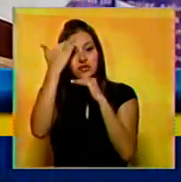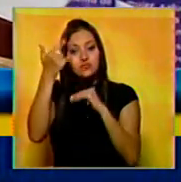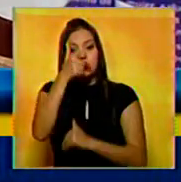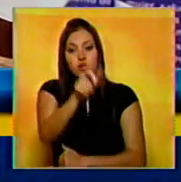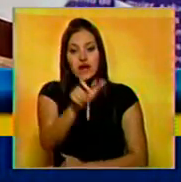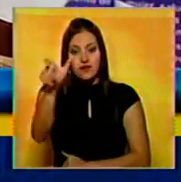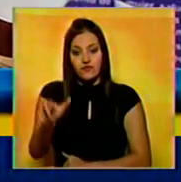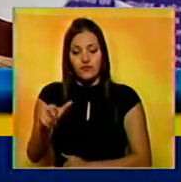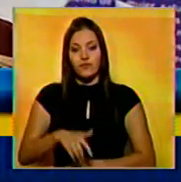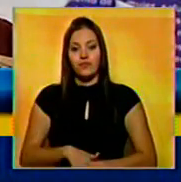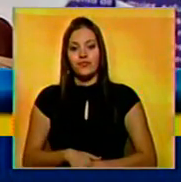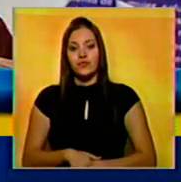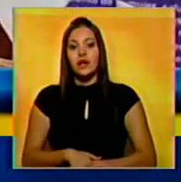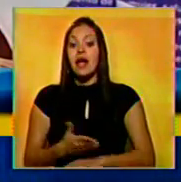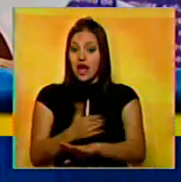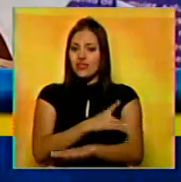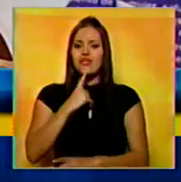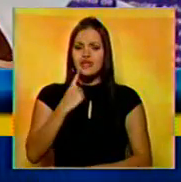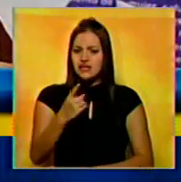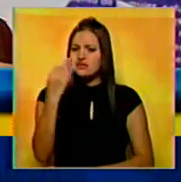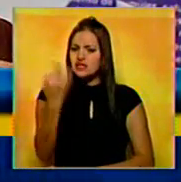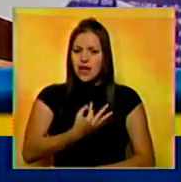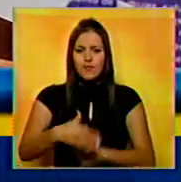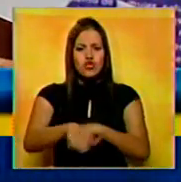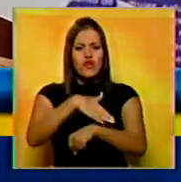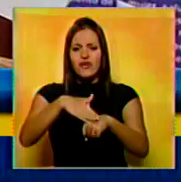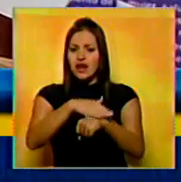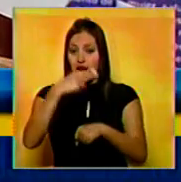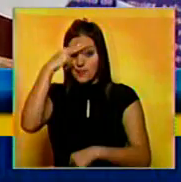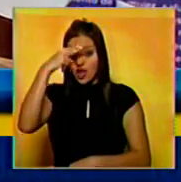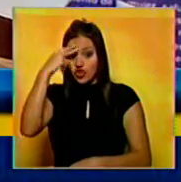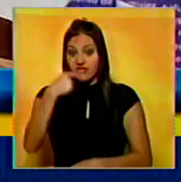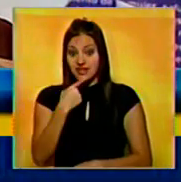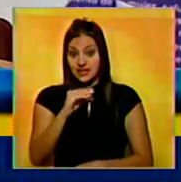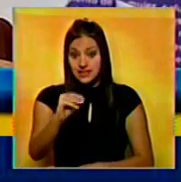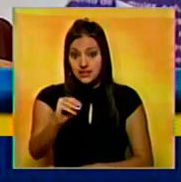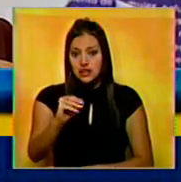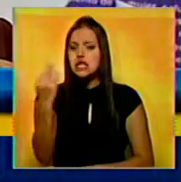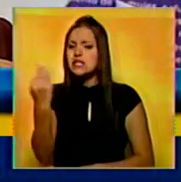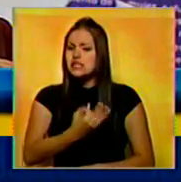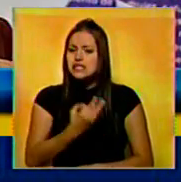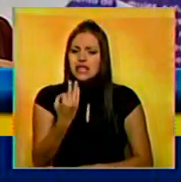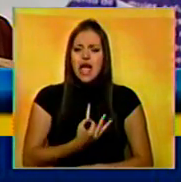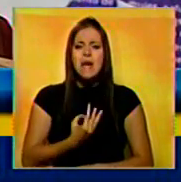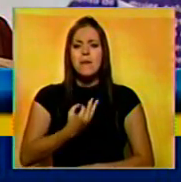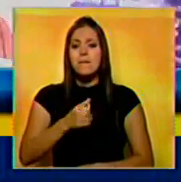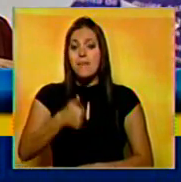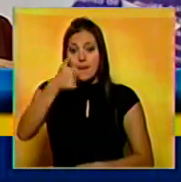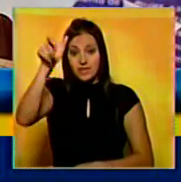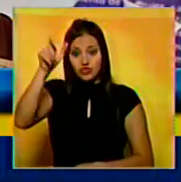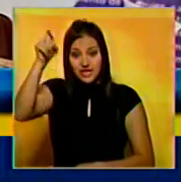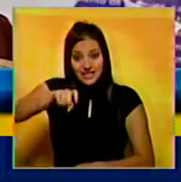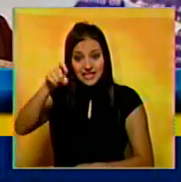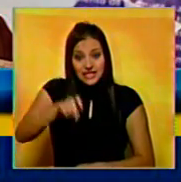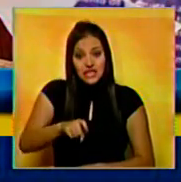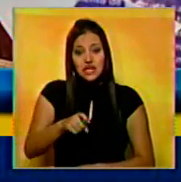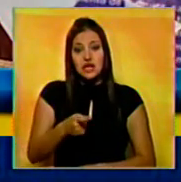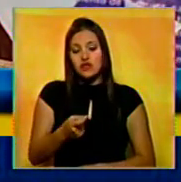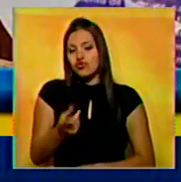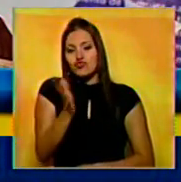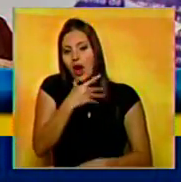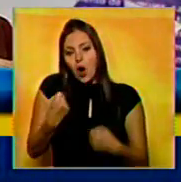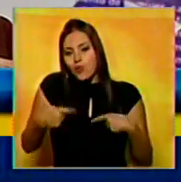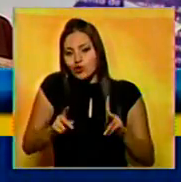pueblo. Como ha dicho siempre nuestro gobernador Enrique Capriles, siempre quienes más nos necesitan no tienen la